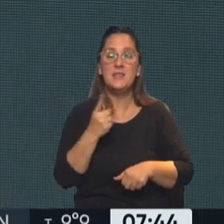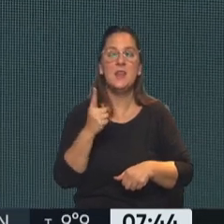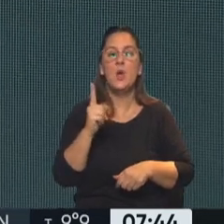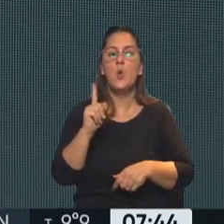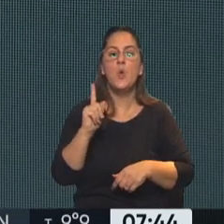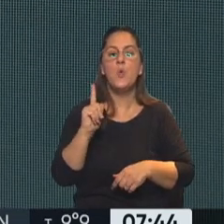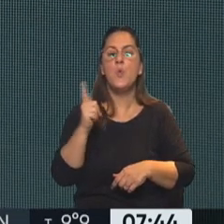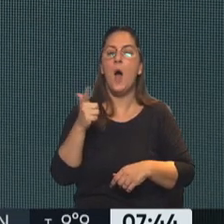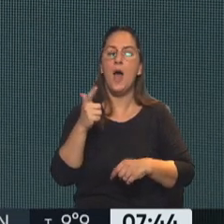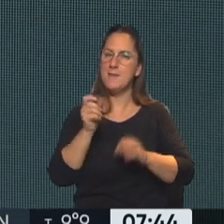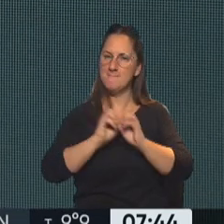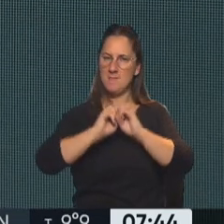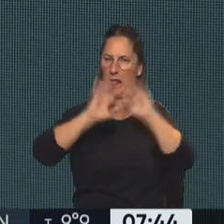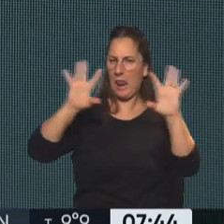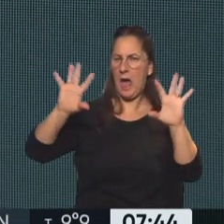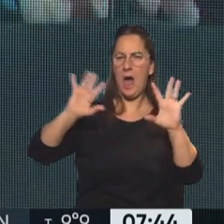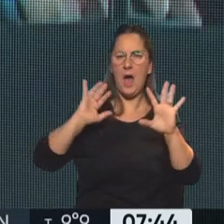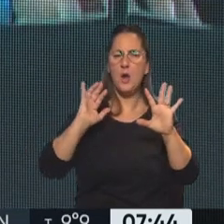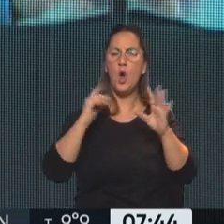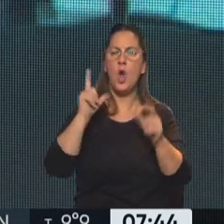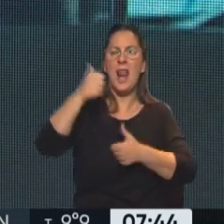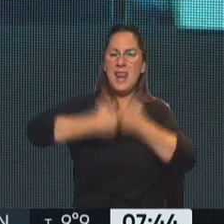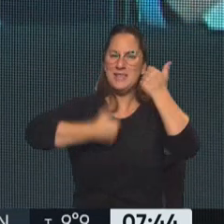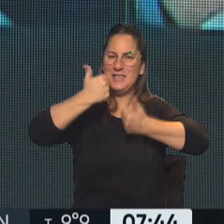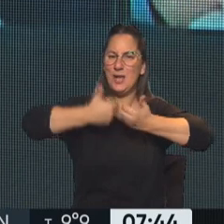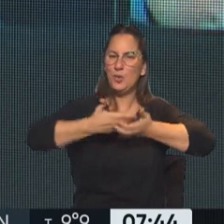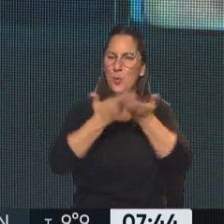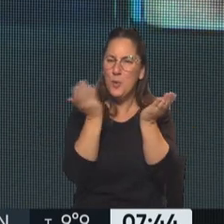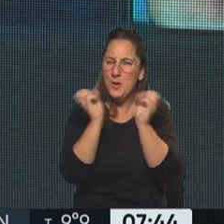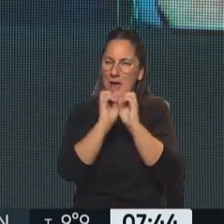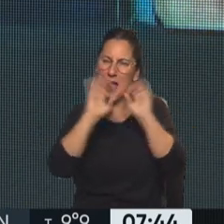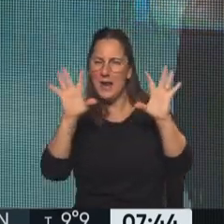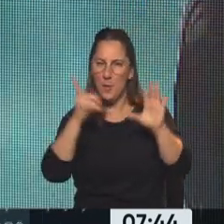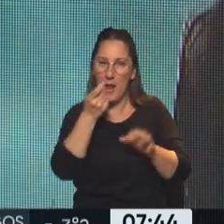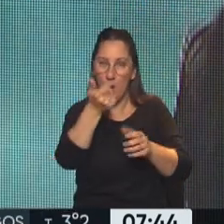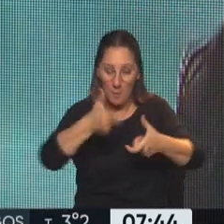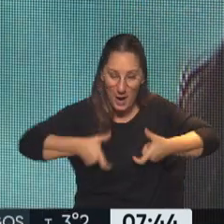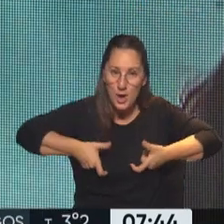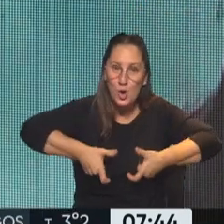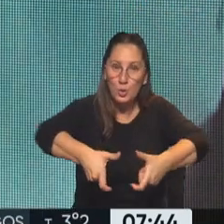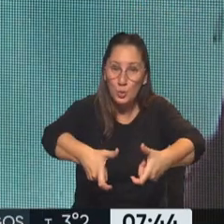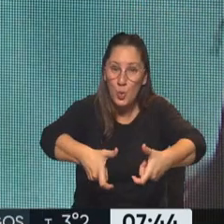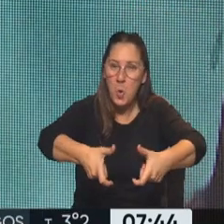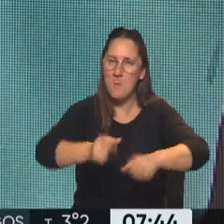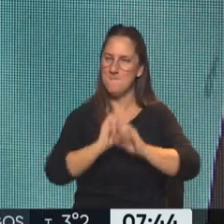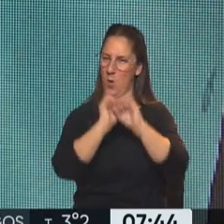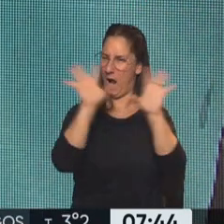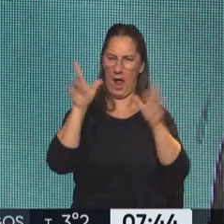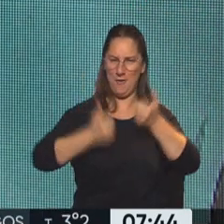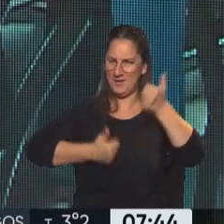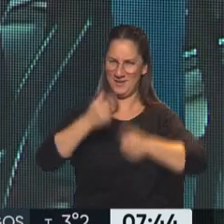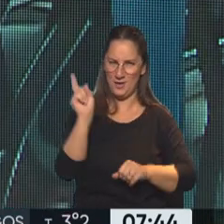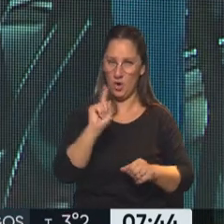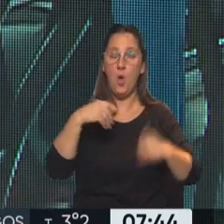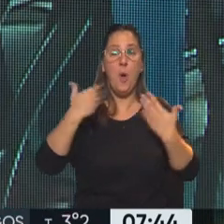no había sido transparentada la licitación pública para la compra de los tubos para hacer el gasoducto. Por eso es que el juez, pese